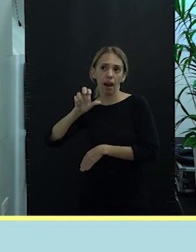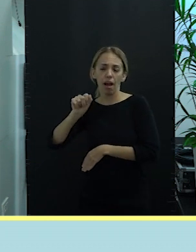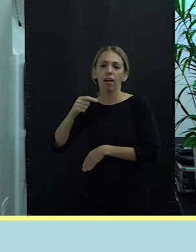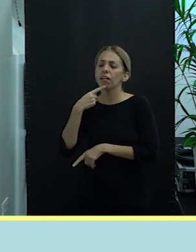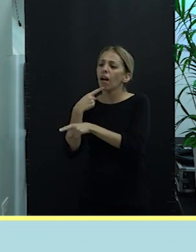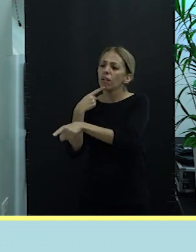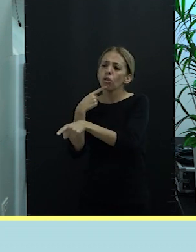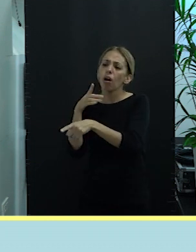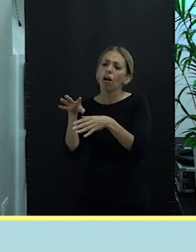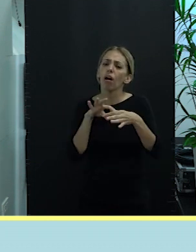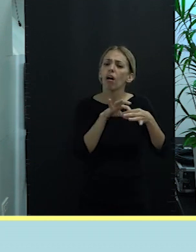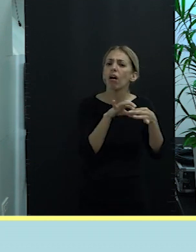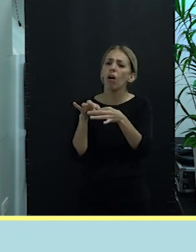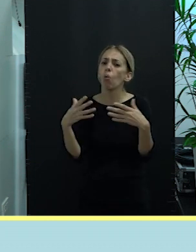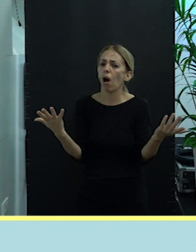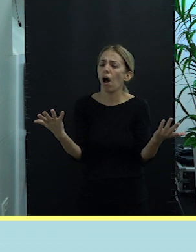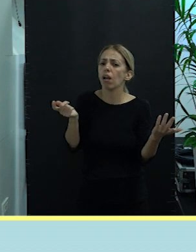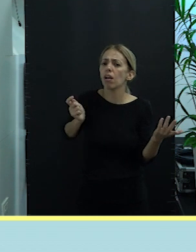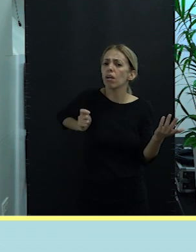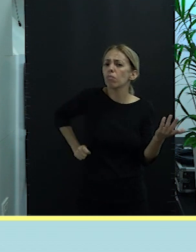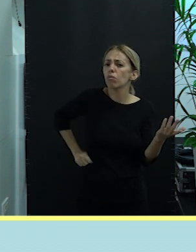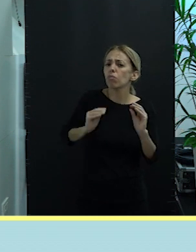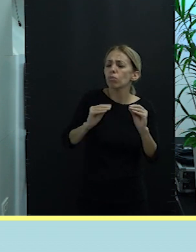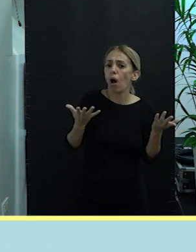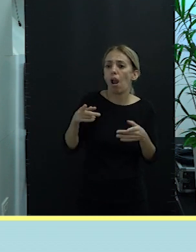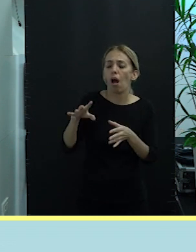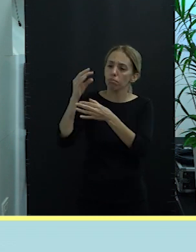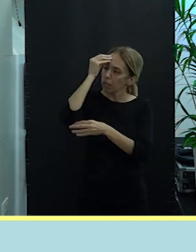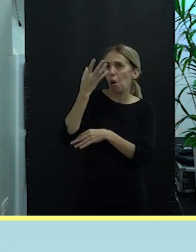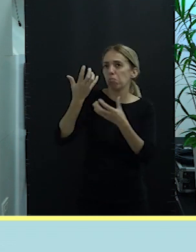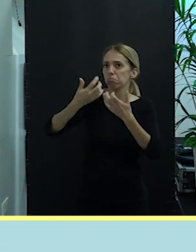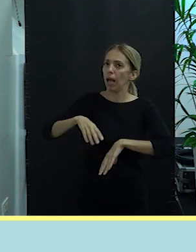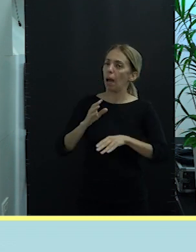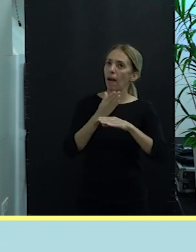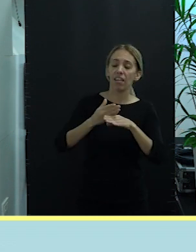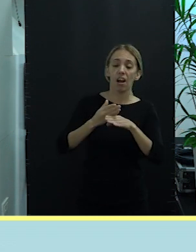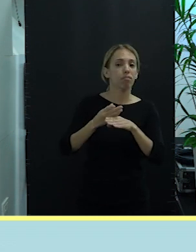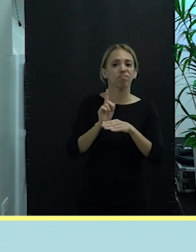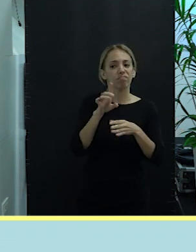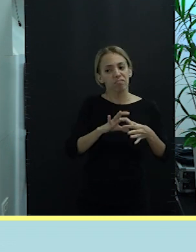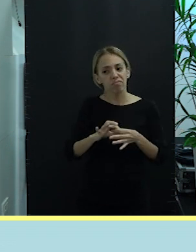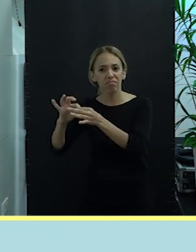lógicamente, ¿qué diríamos? En la familia de la madera, ¿verdad que sí? Pues no. Está en transporte y vehículo.